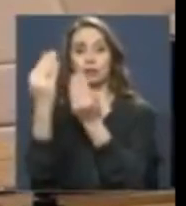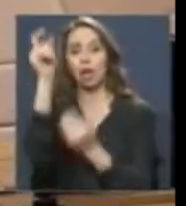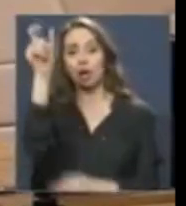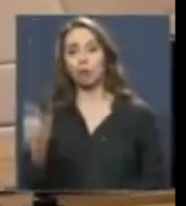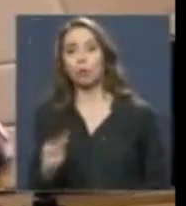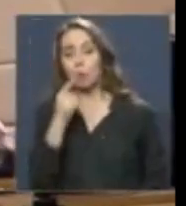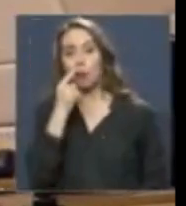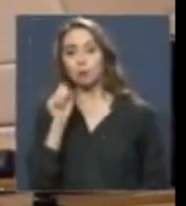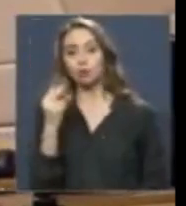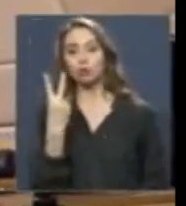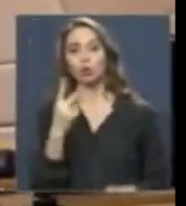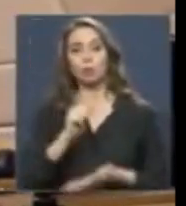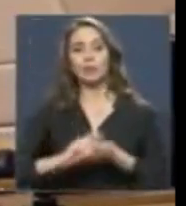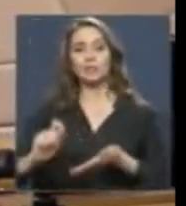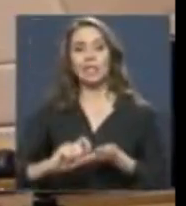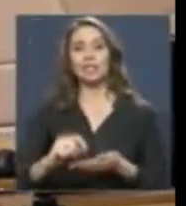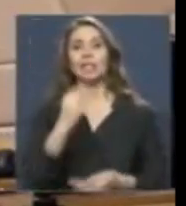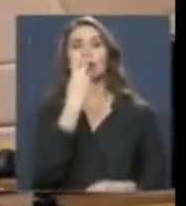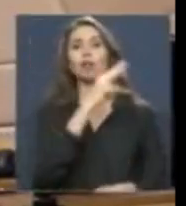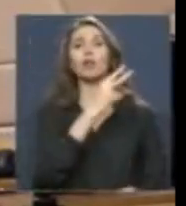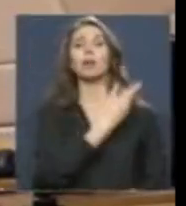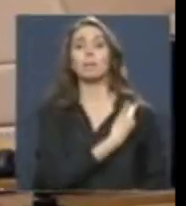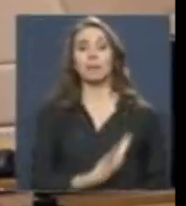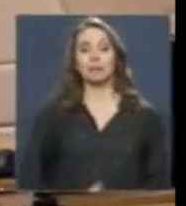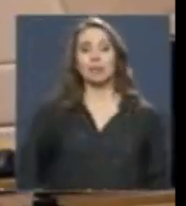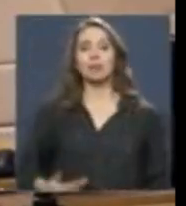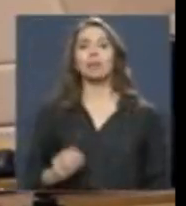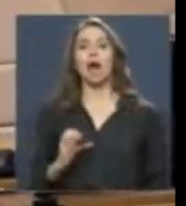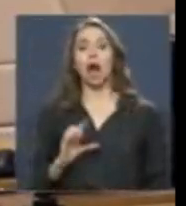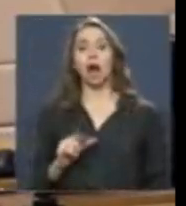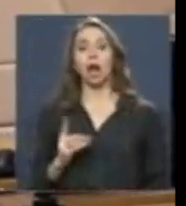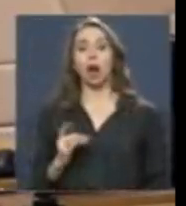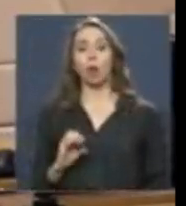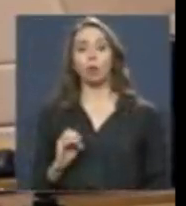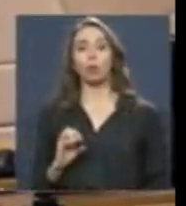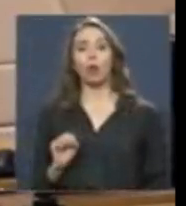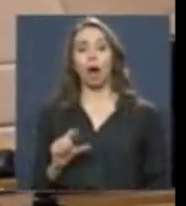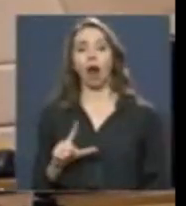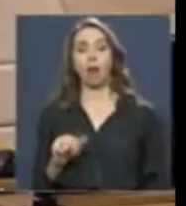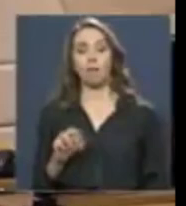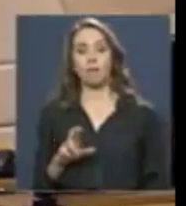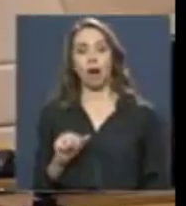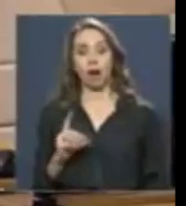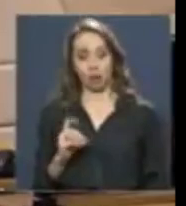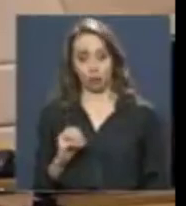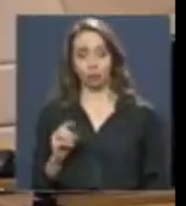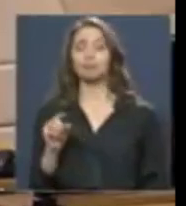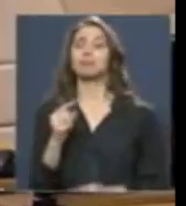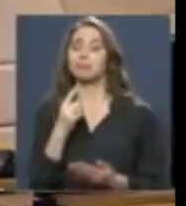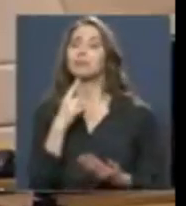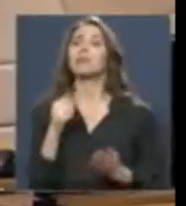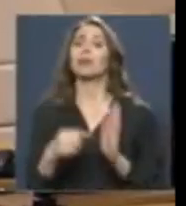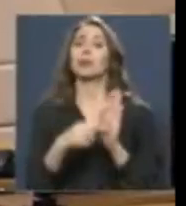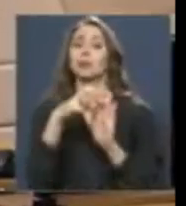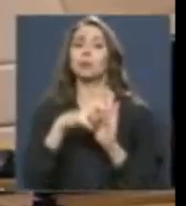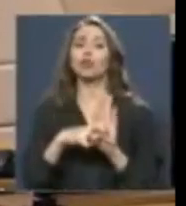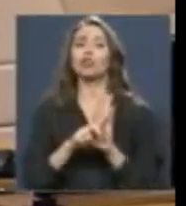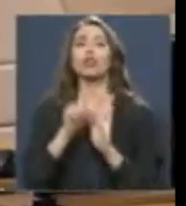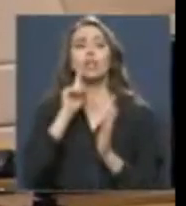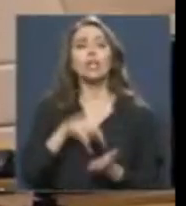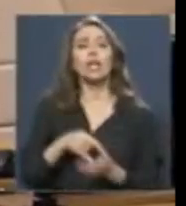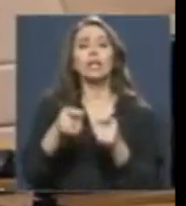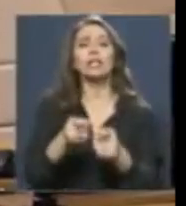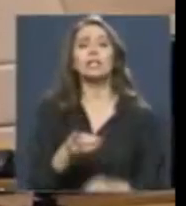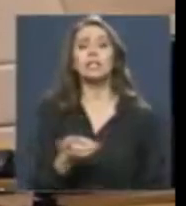subsecretario de la Presidencia, Claudio Alvarado. Este es un proyecto que promovió las